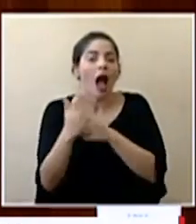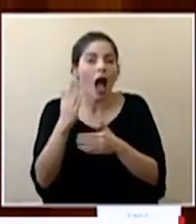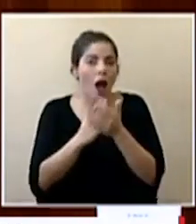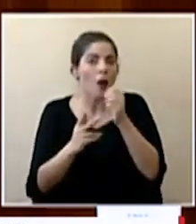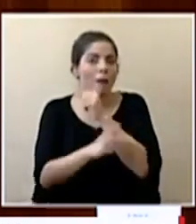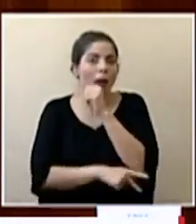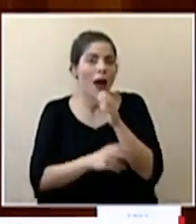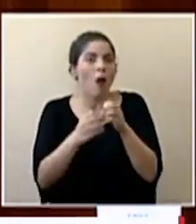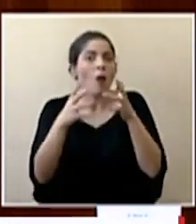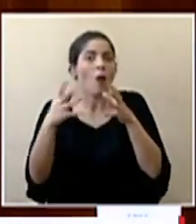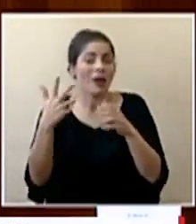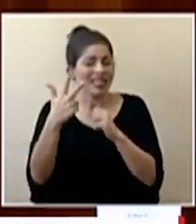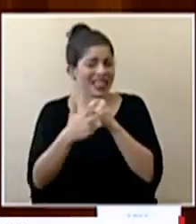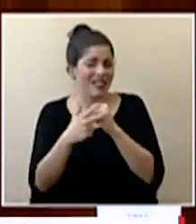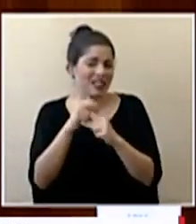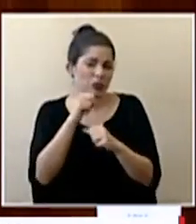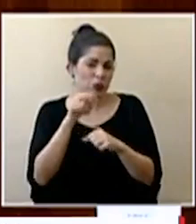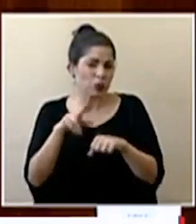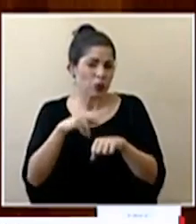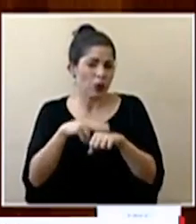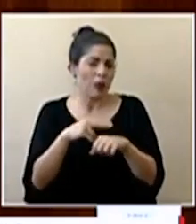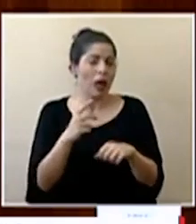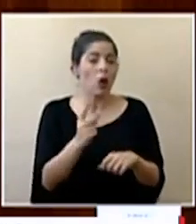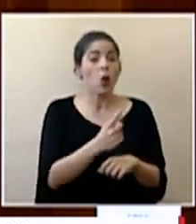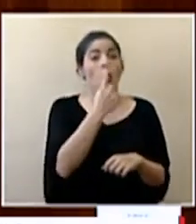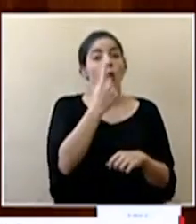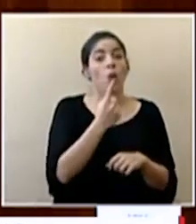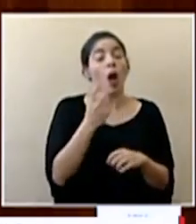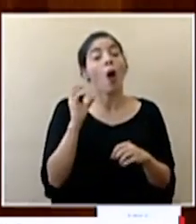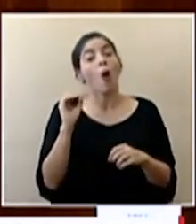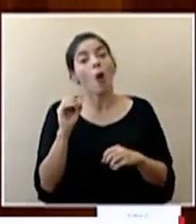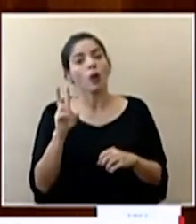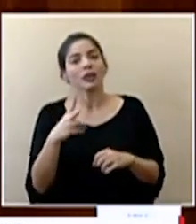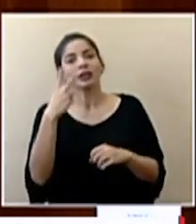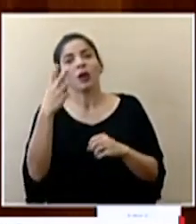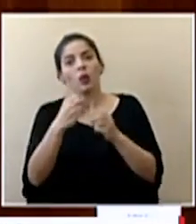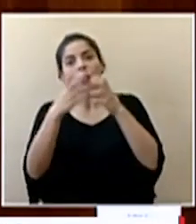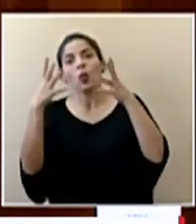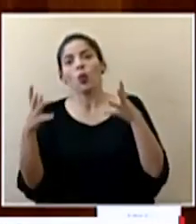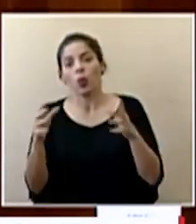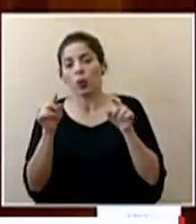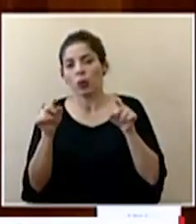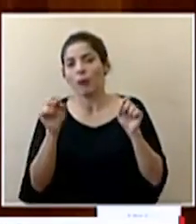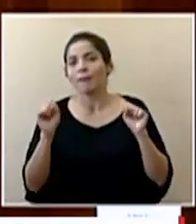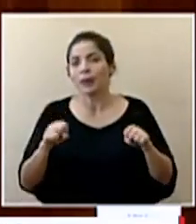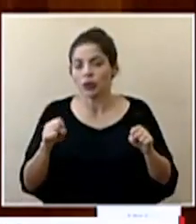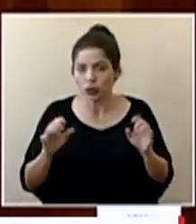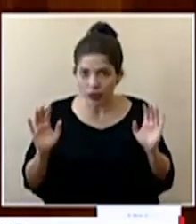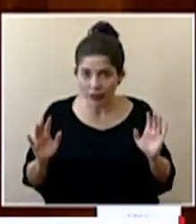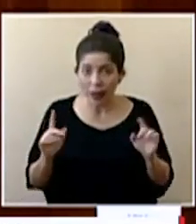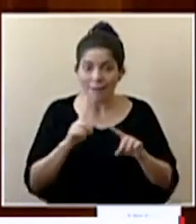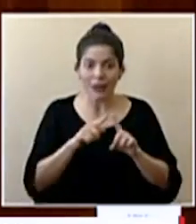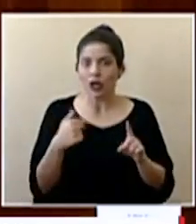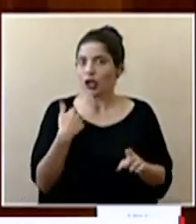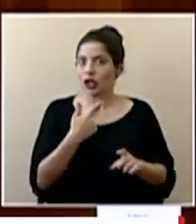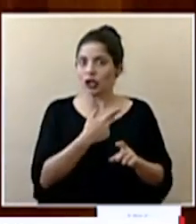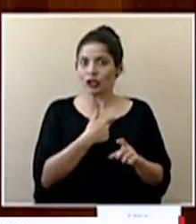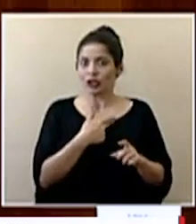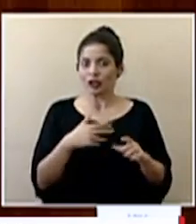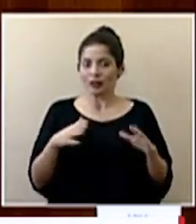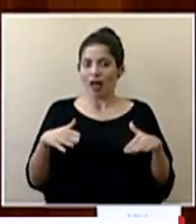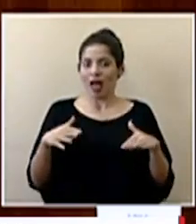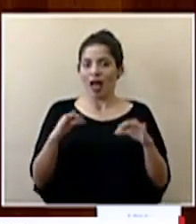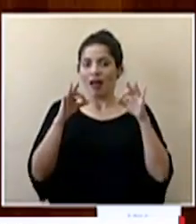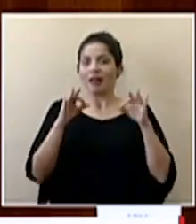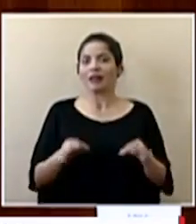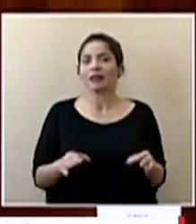no lo usual lo usual es que haya una a lo sumo una segunda y eso todavía no tenemos esa capacidad de